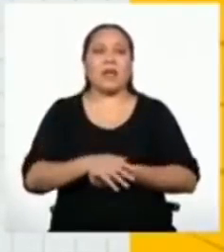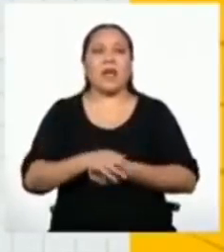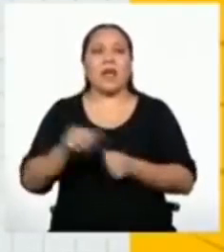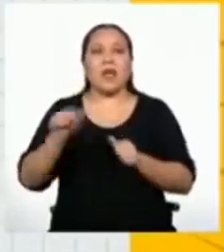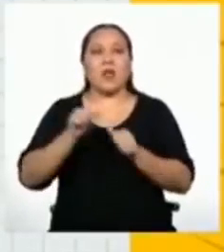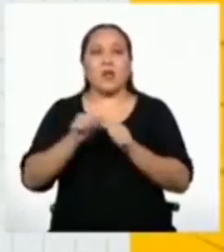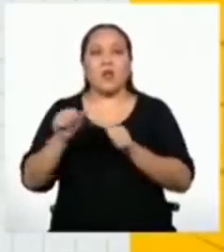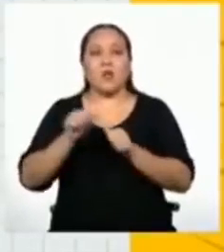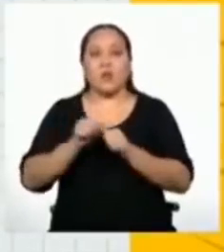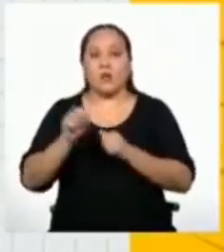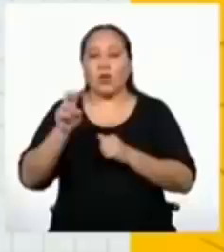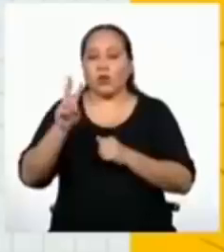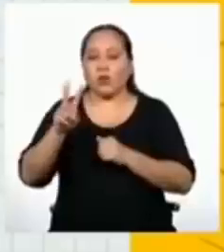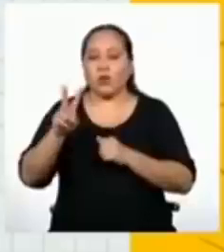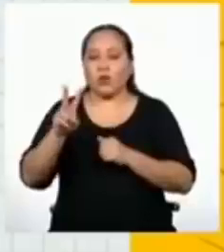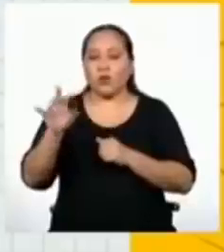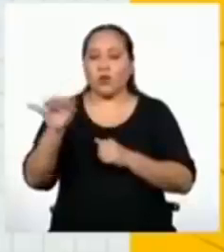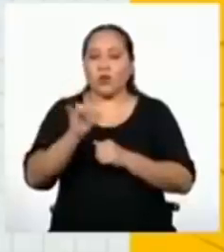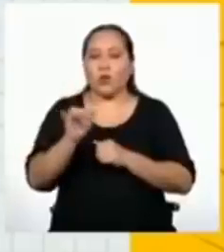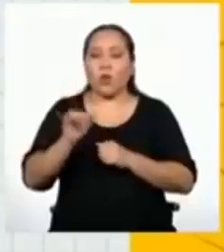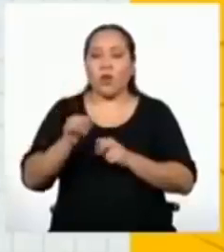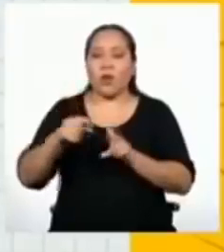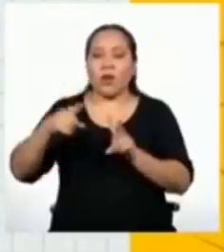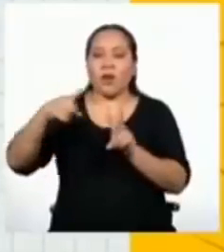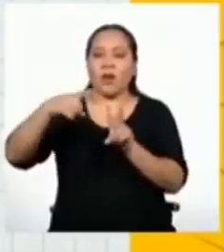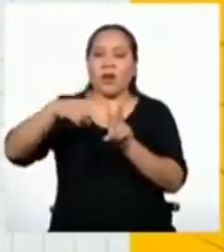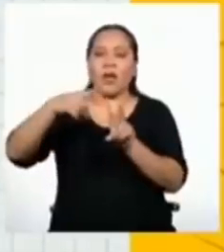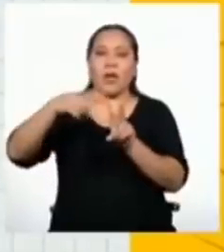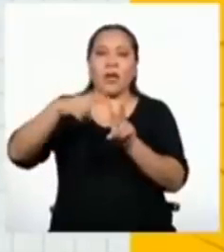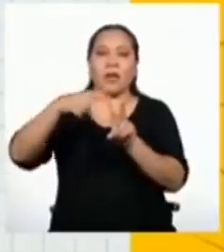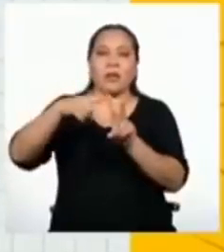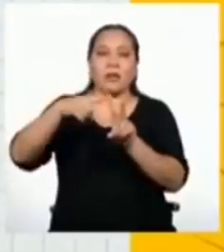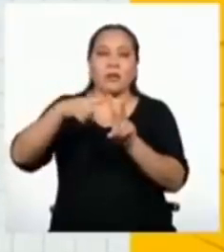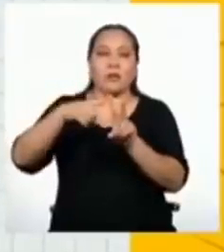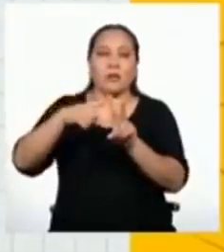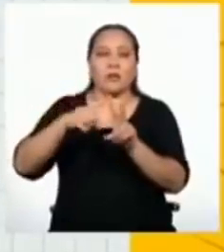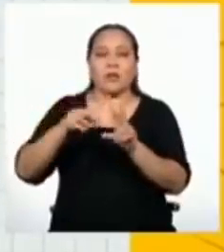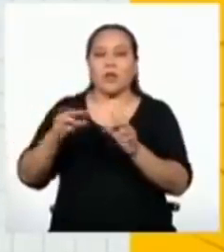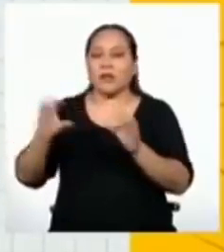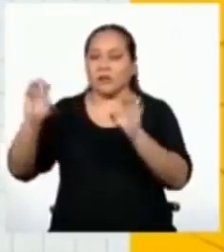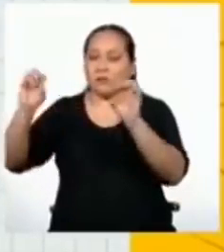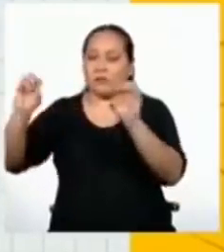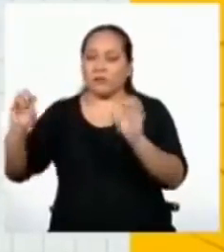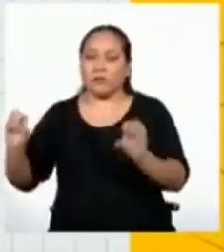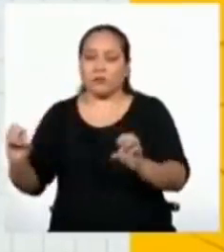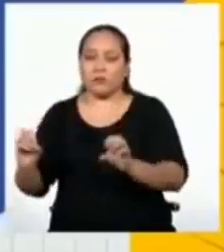es igual a la raíz cuadrada del producto de sus extremos.